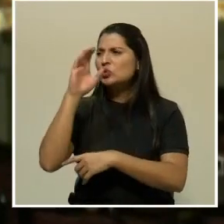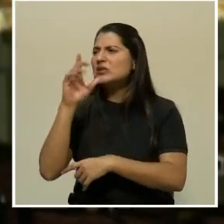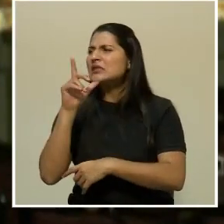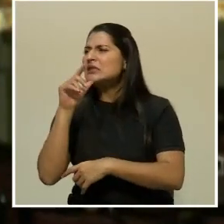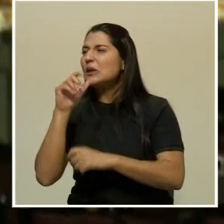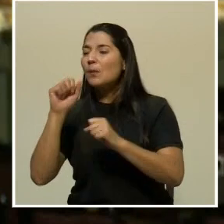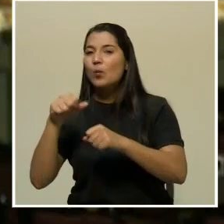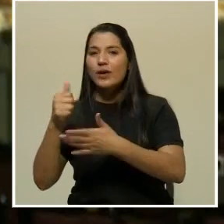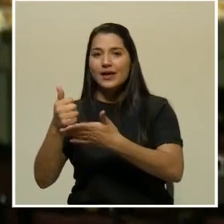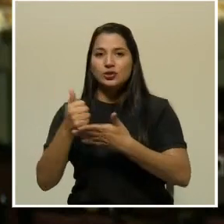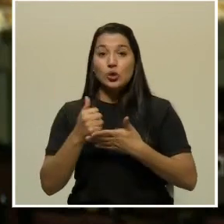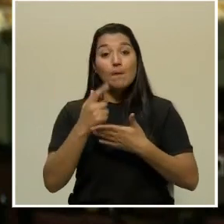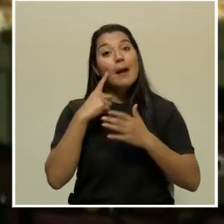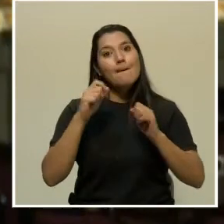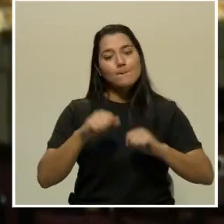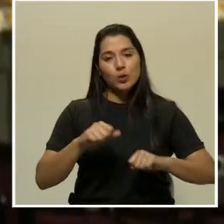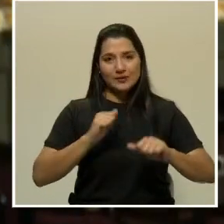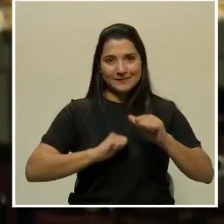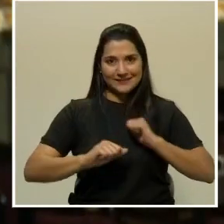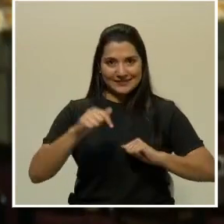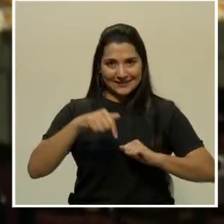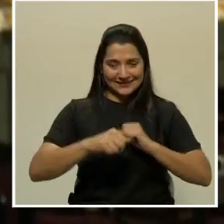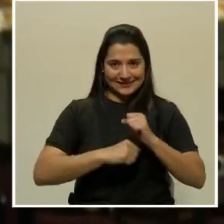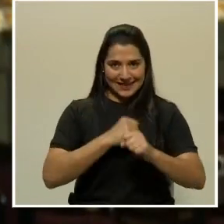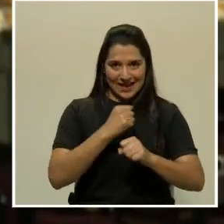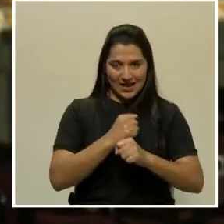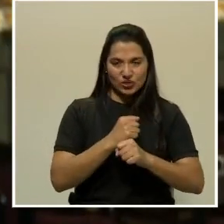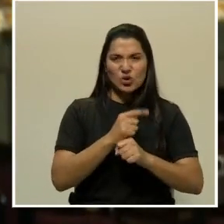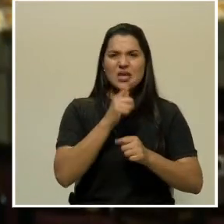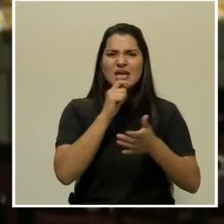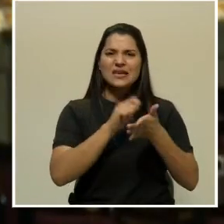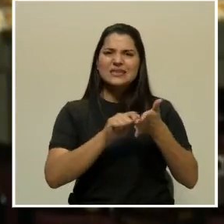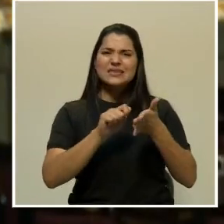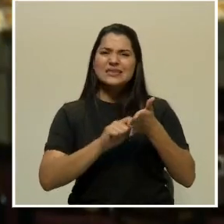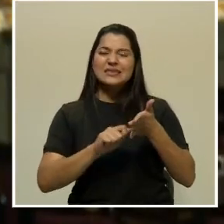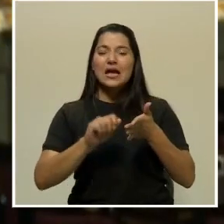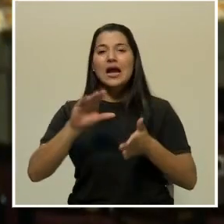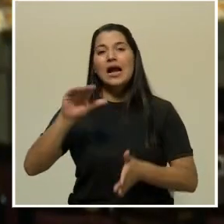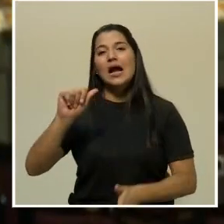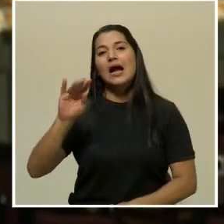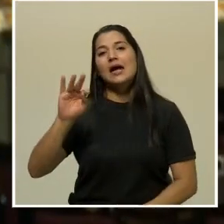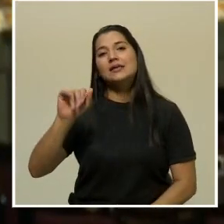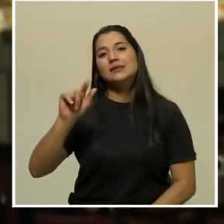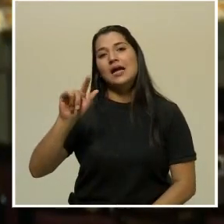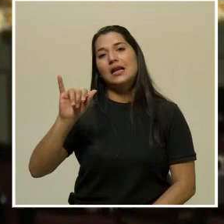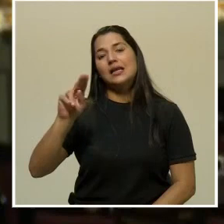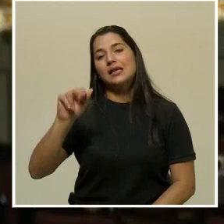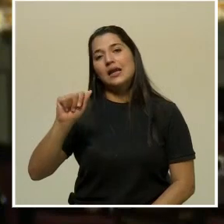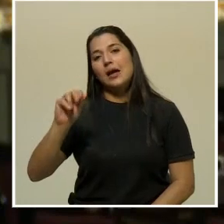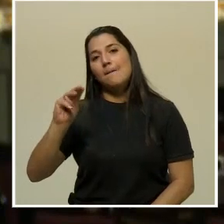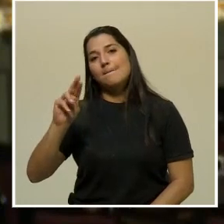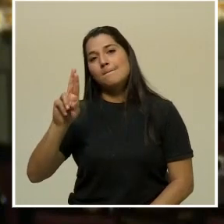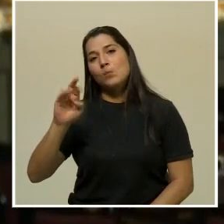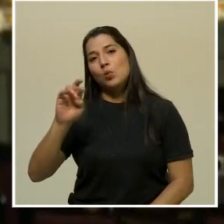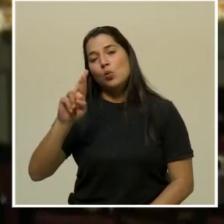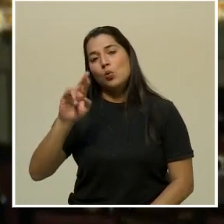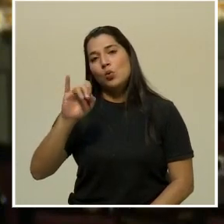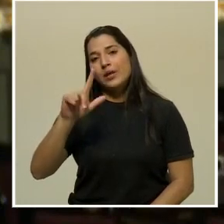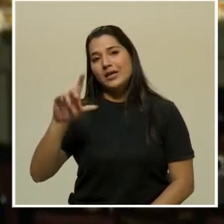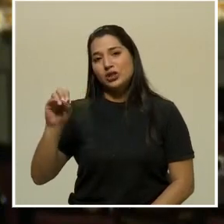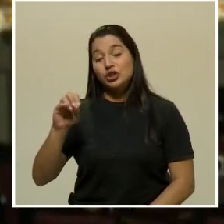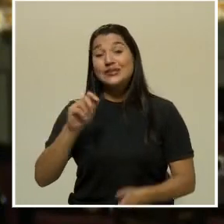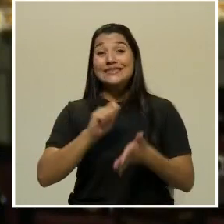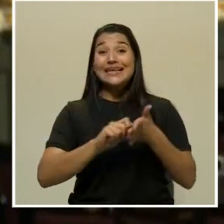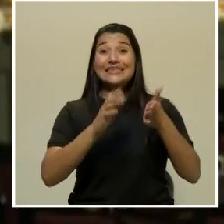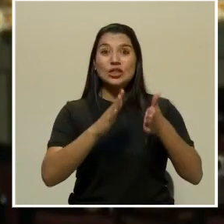esa puesta. El guión lo hizo Catalina Murillo, una guionista, escritora fabulosa,